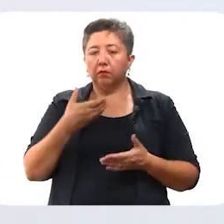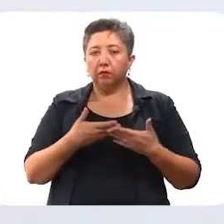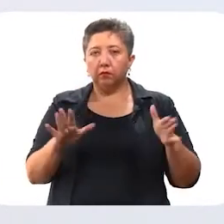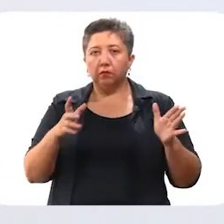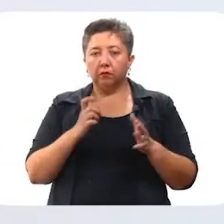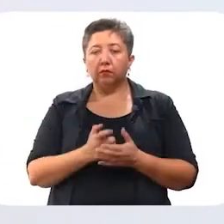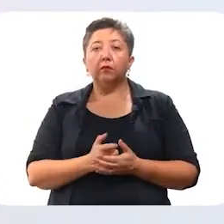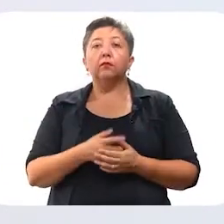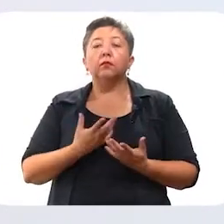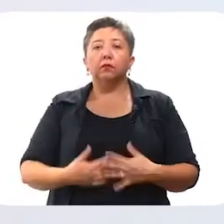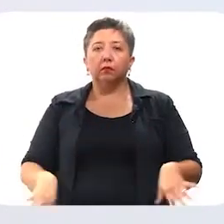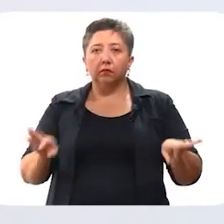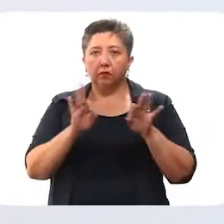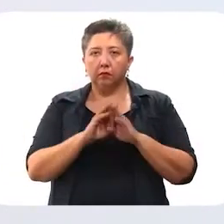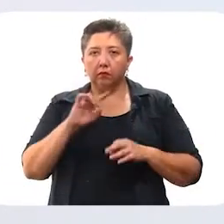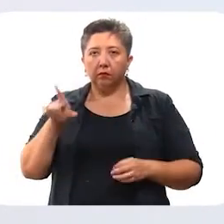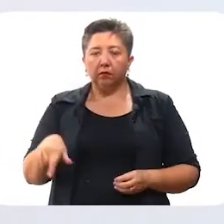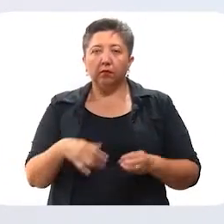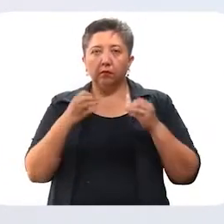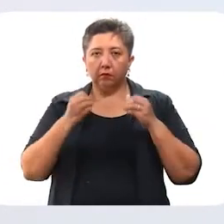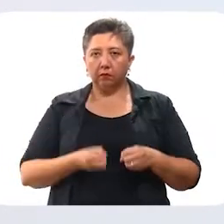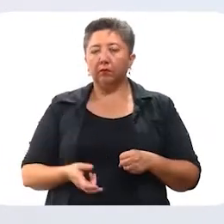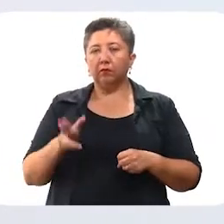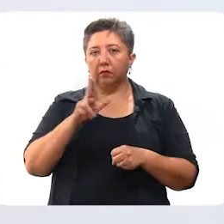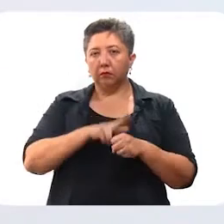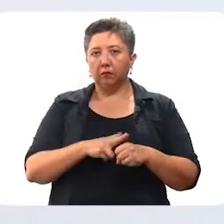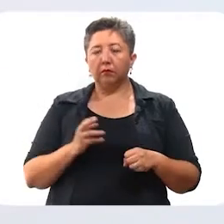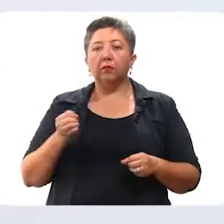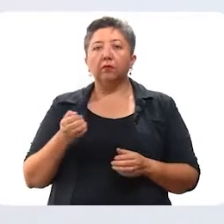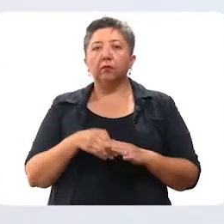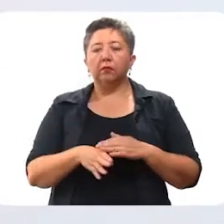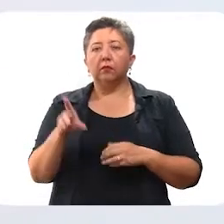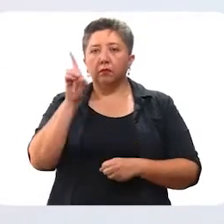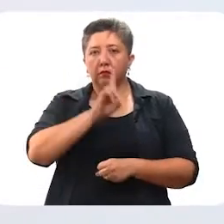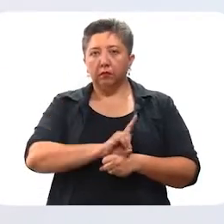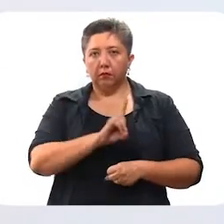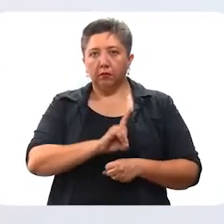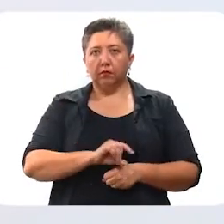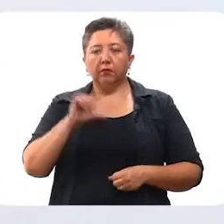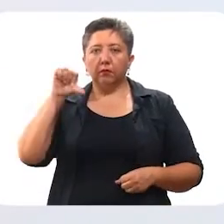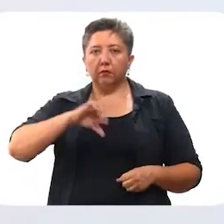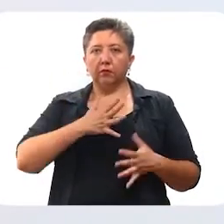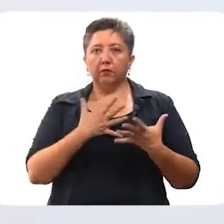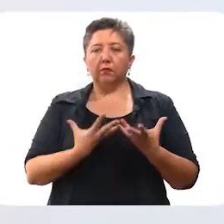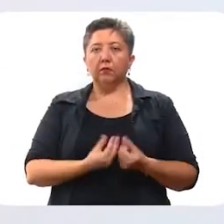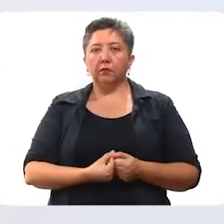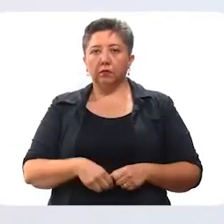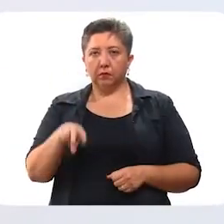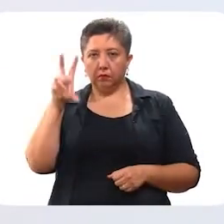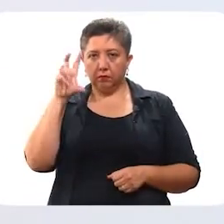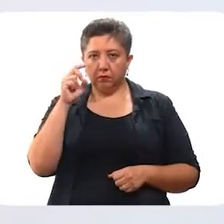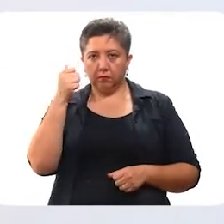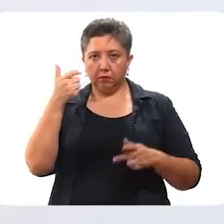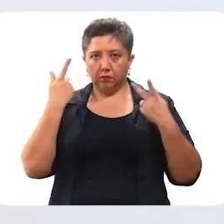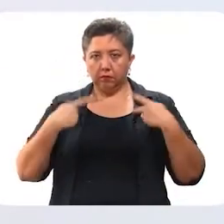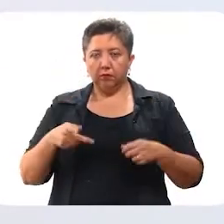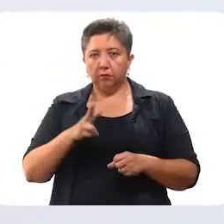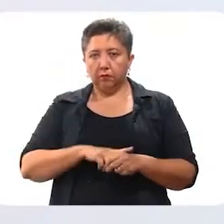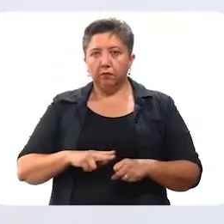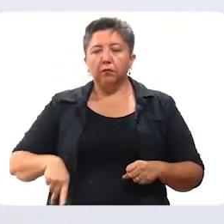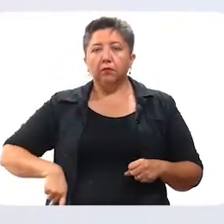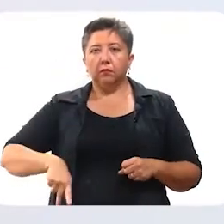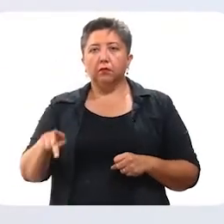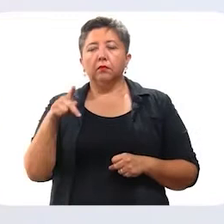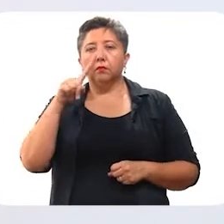ugekaptar kuchil omayajet barra chukilale jaitul maktian hospital. Jetel ulak bukakuk amale. Takbezla yan 36 kojano teal hospital o teal khalachili.